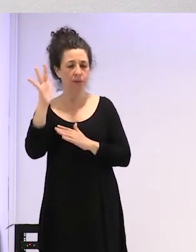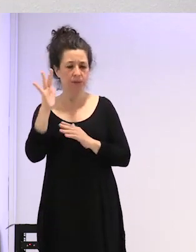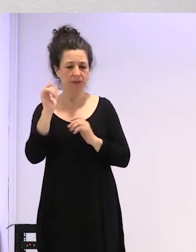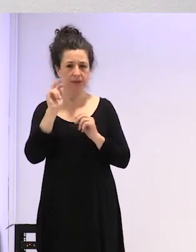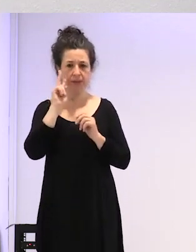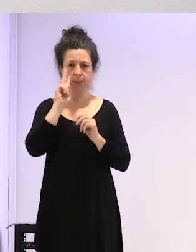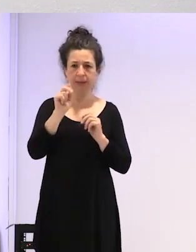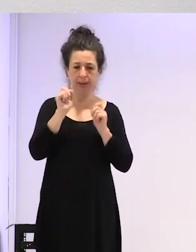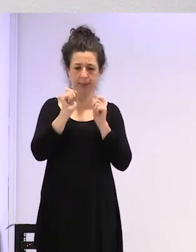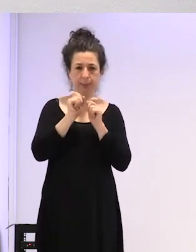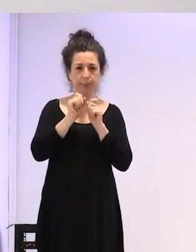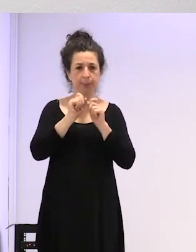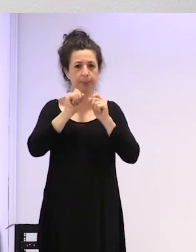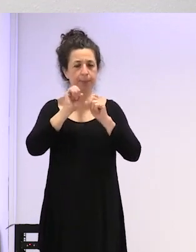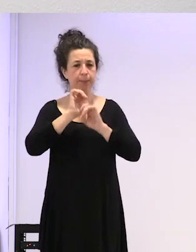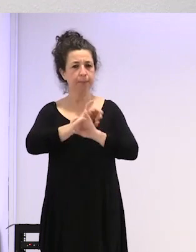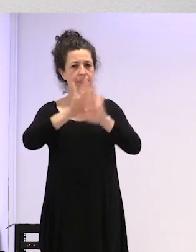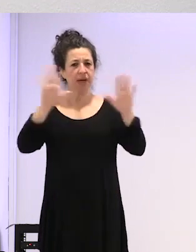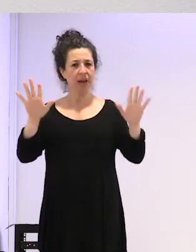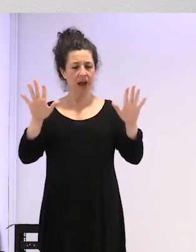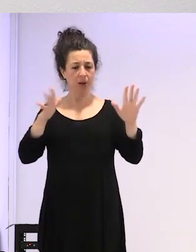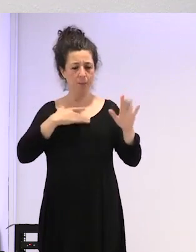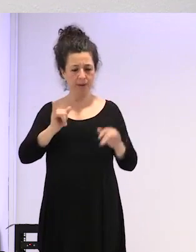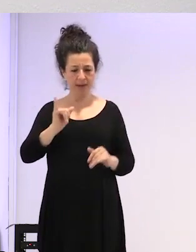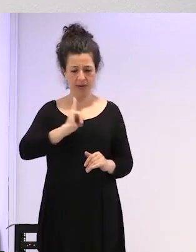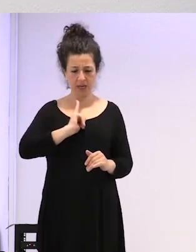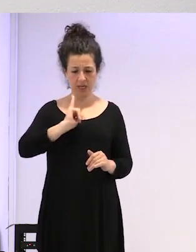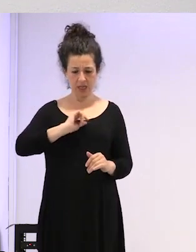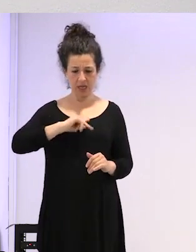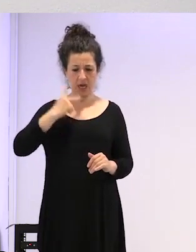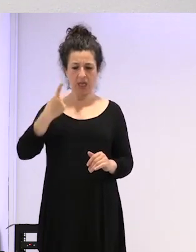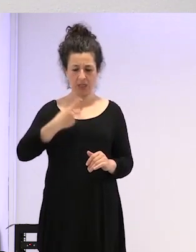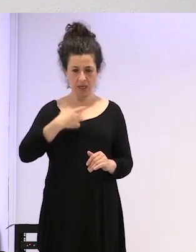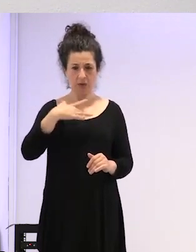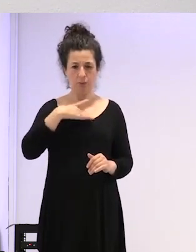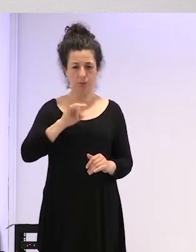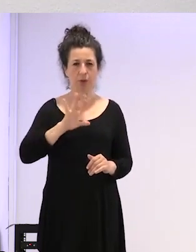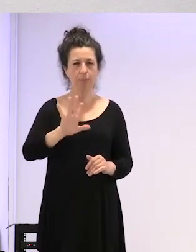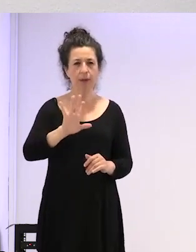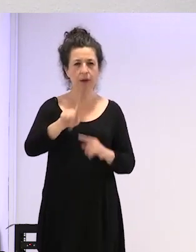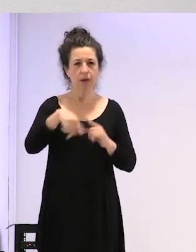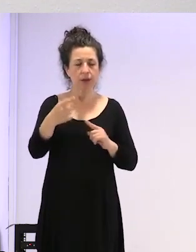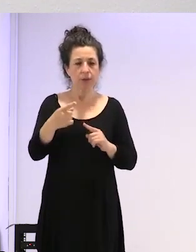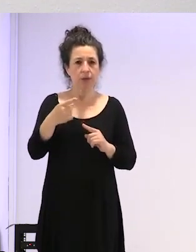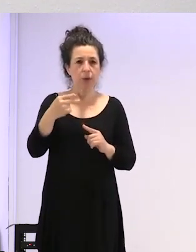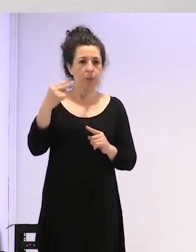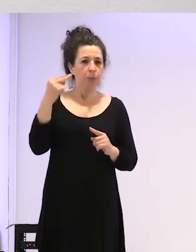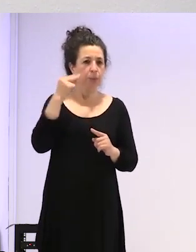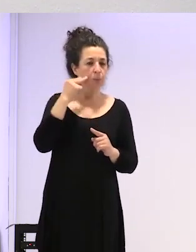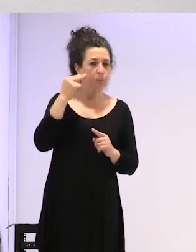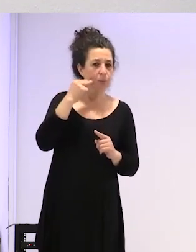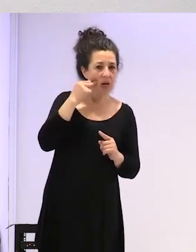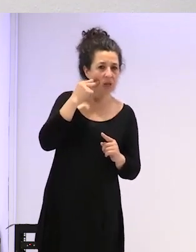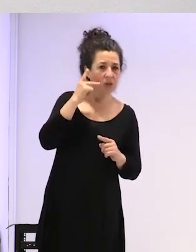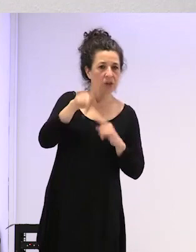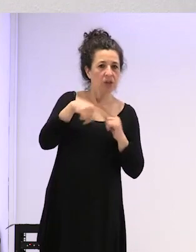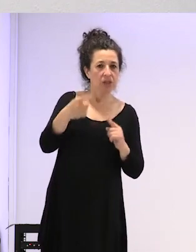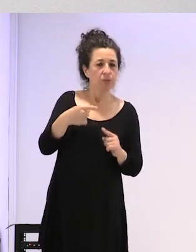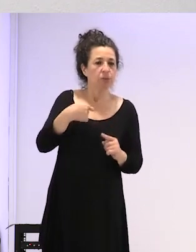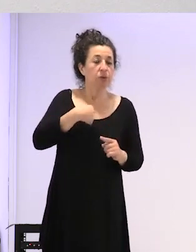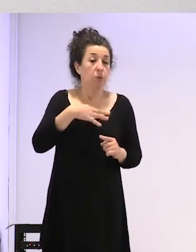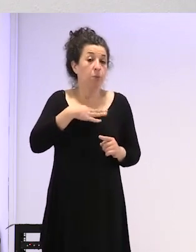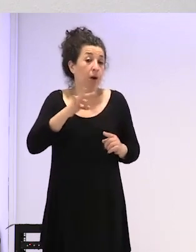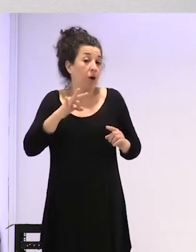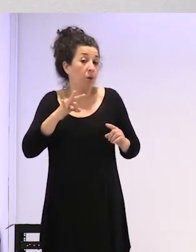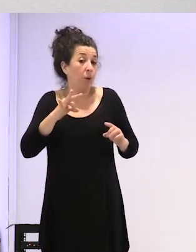ver claro que podían tener una identidad trans pero luego viene el miedo y entonces, pues, bueno, hacen una performance o hoy dicen pues yo esto porque